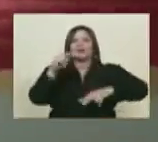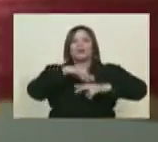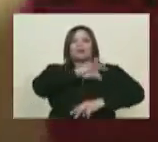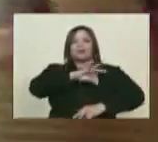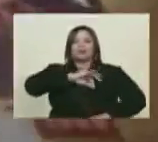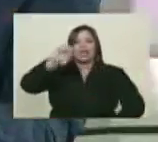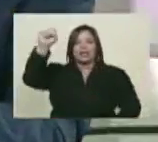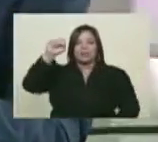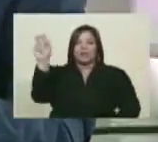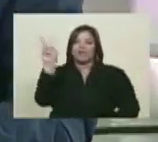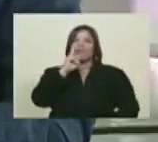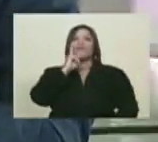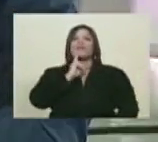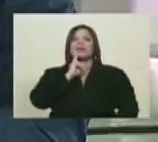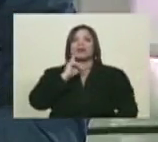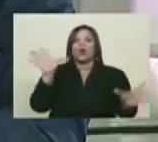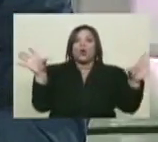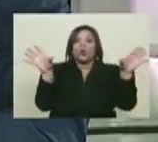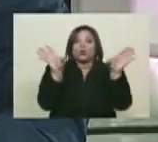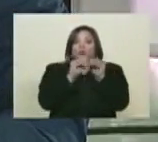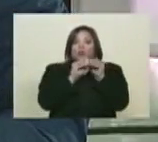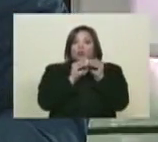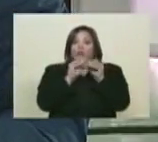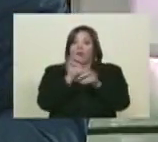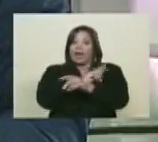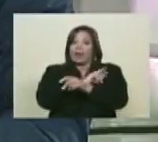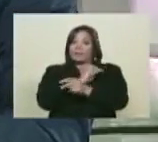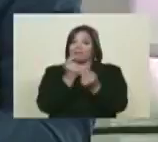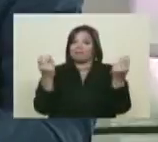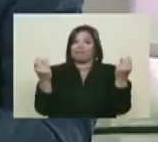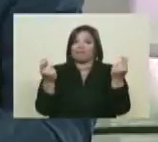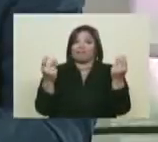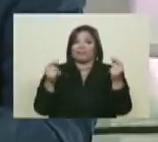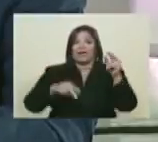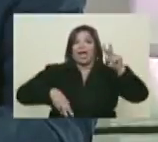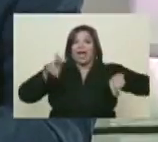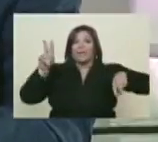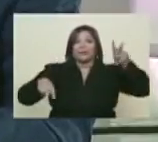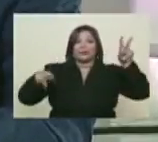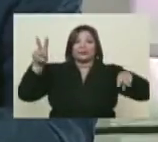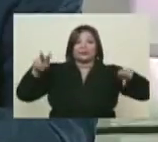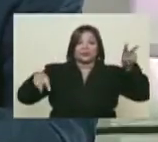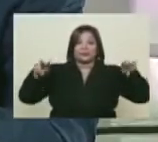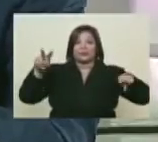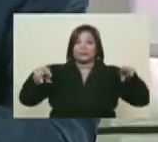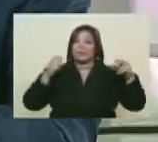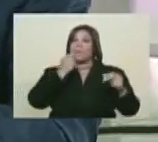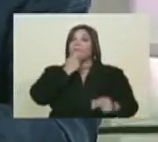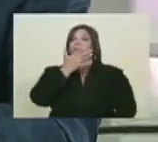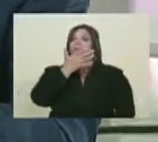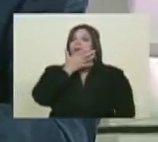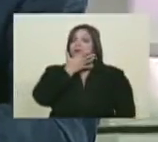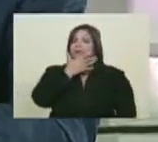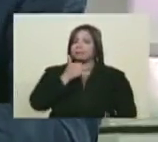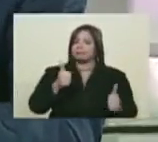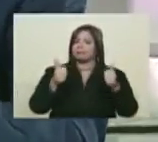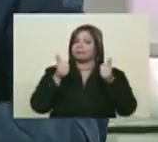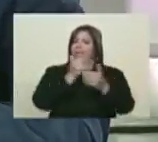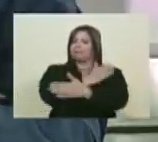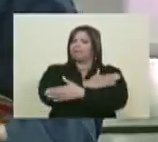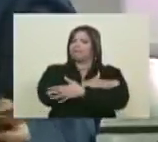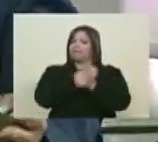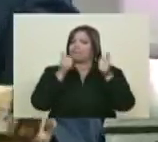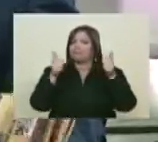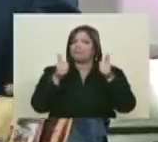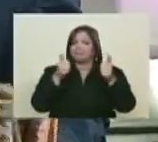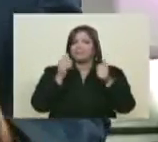bolivariano. Bueno, esto es un resumen muy apretado de una exposición muy bonita. Les quiero recomendar a